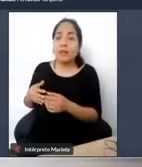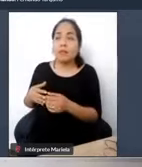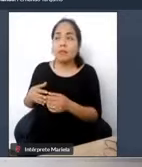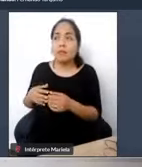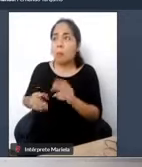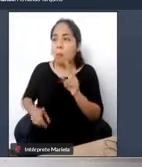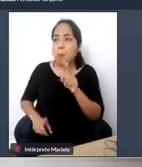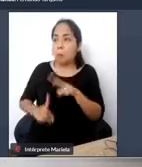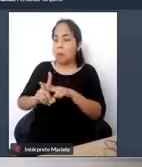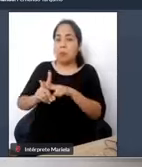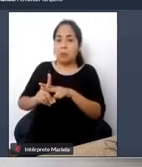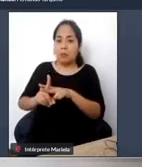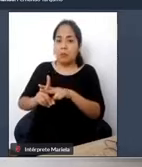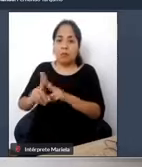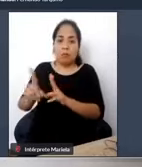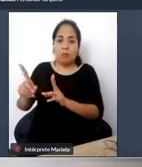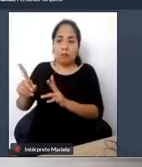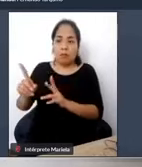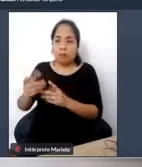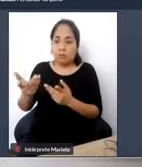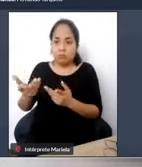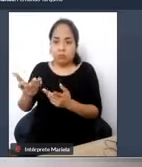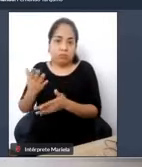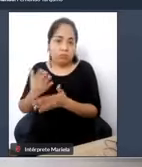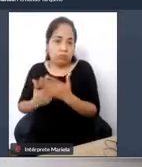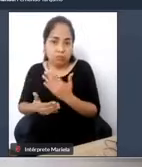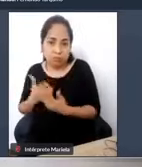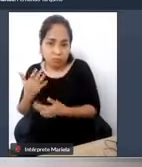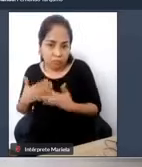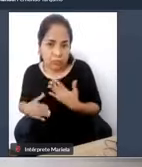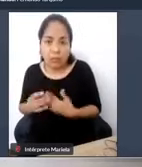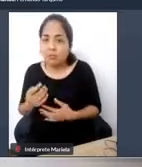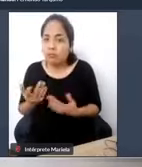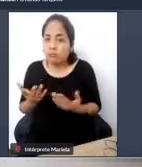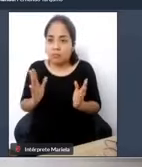tipo y perder alguna de las capacidades que ahora tiene